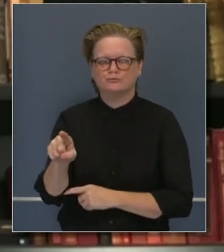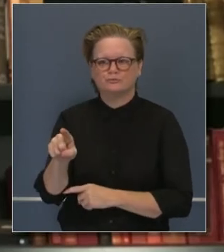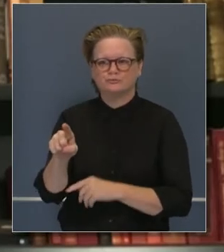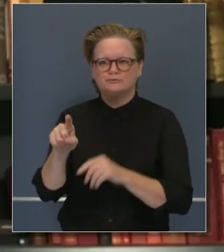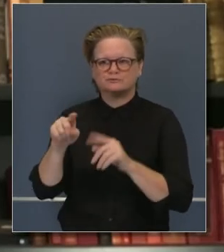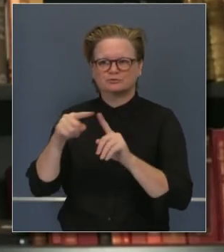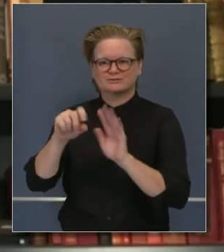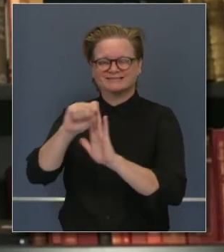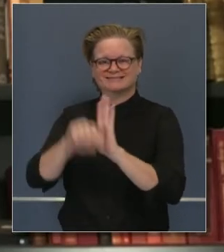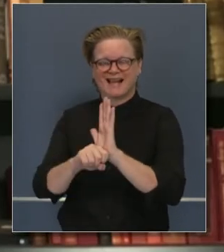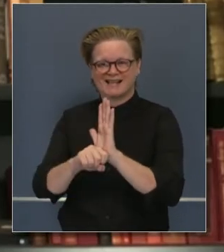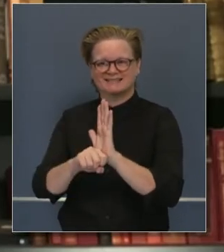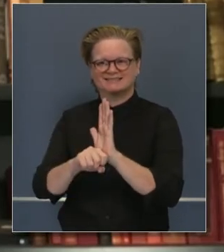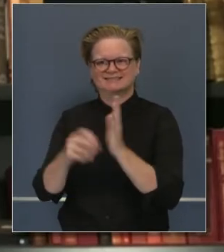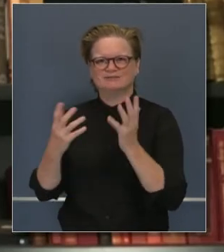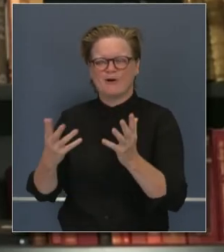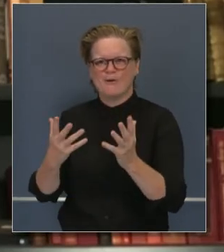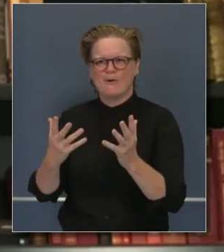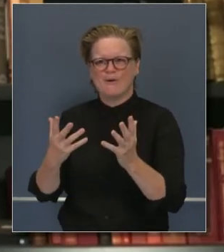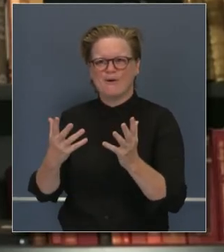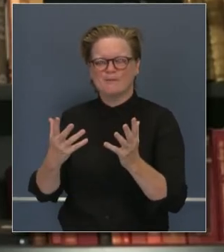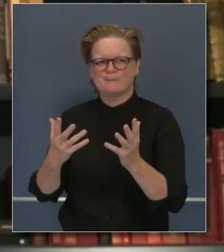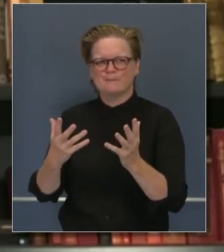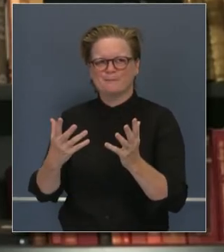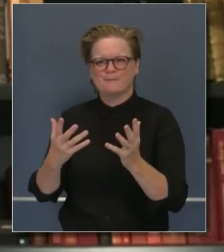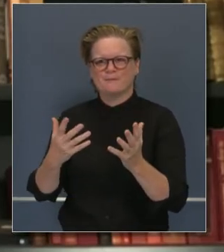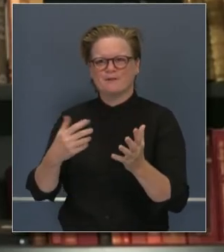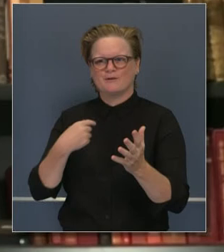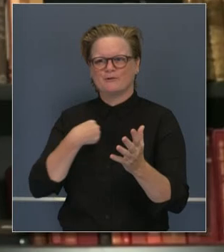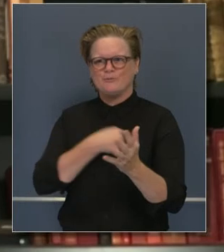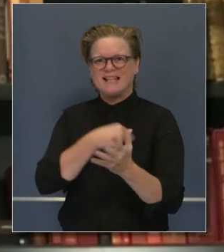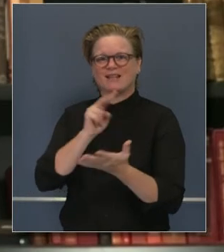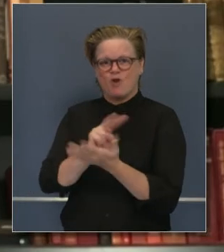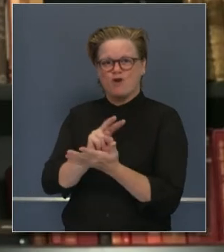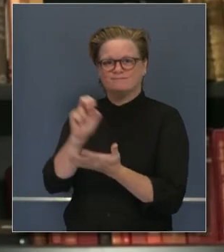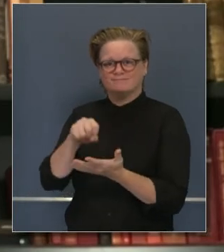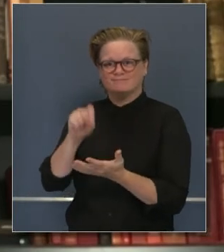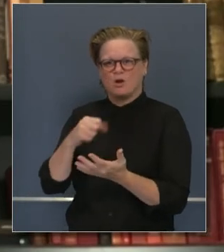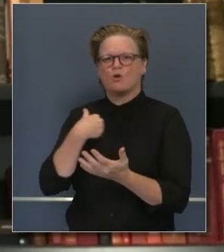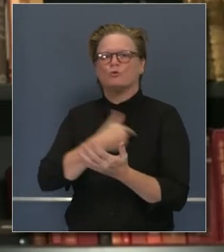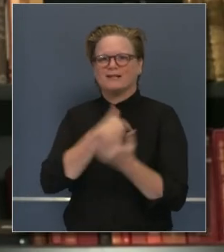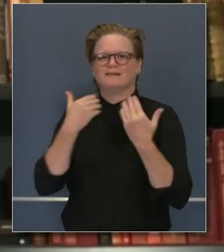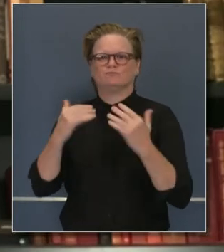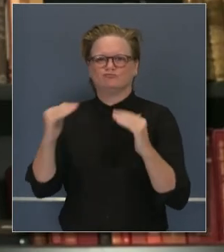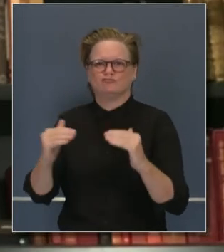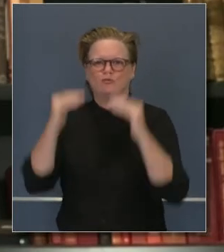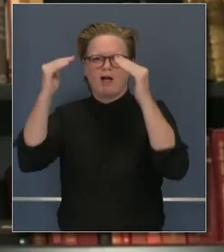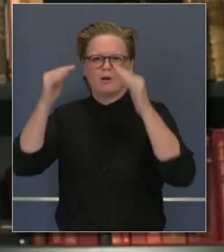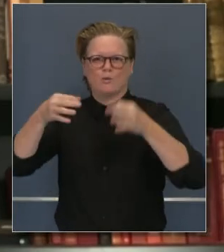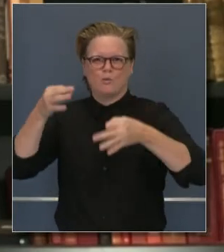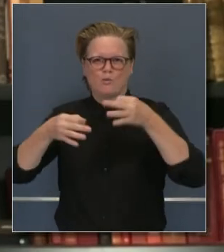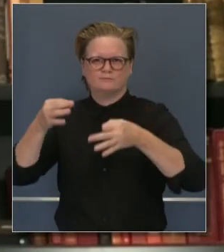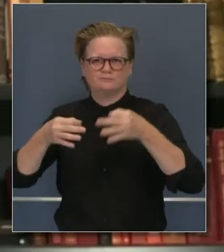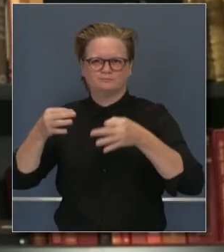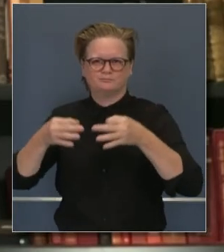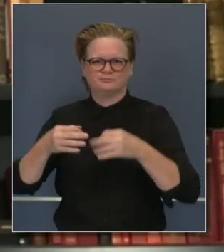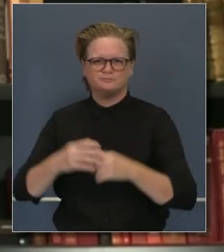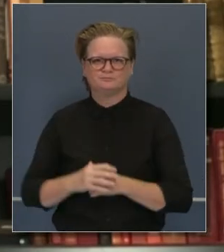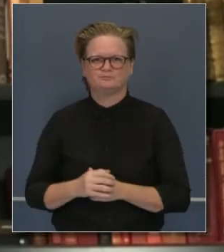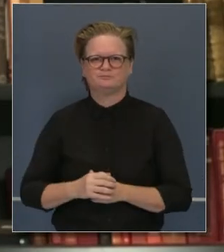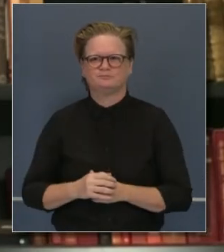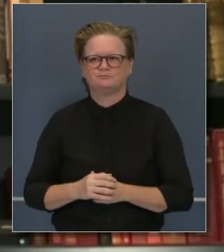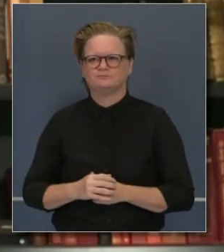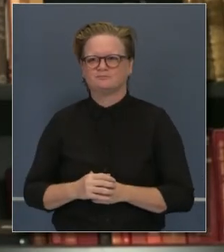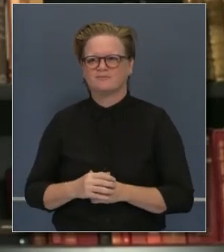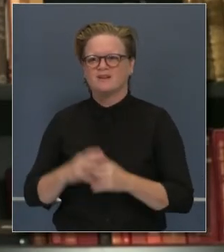el Tribunal de Apelaciones de California, o por lo menos a nivel apelativo, en base a su jurisdicción. Habiendo dicho